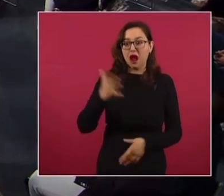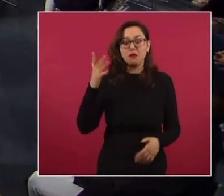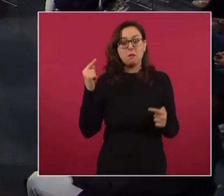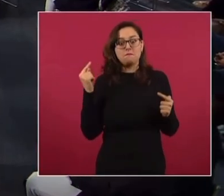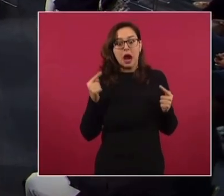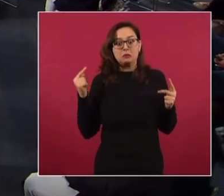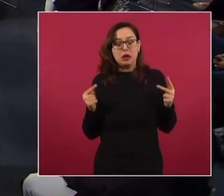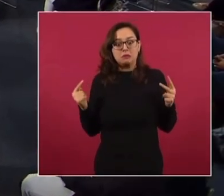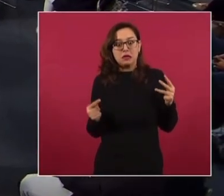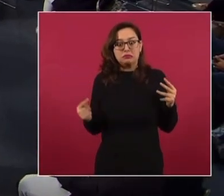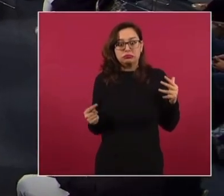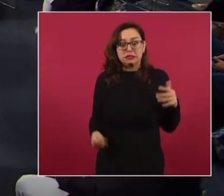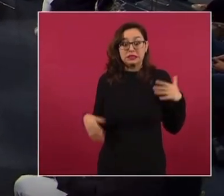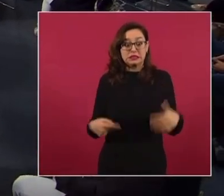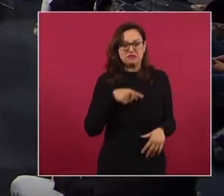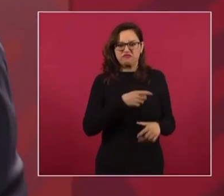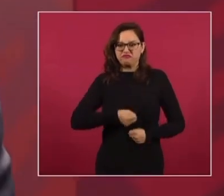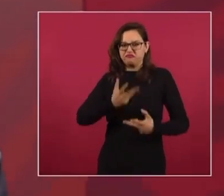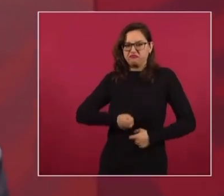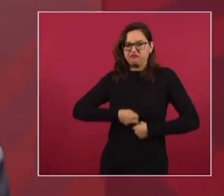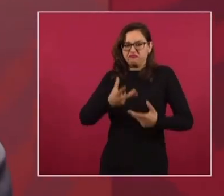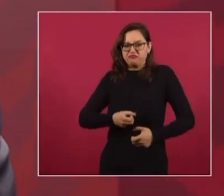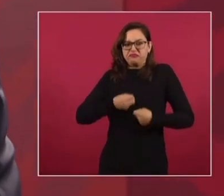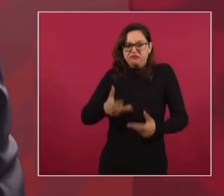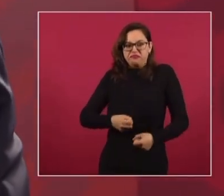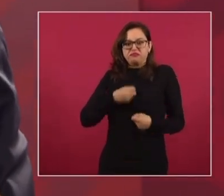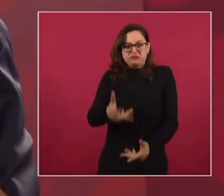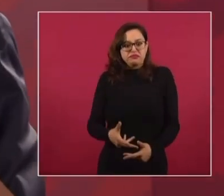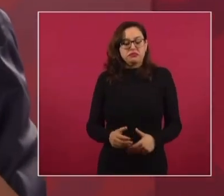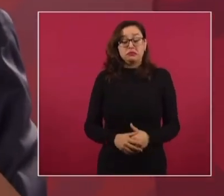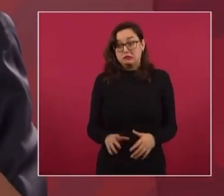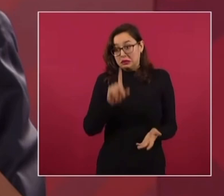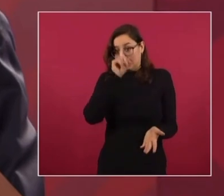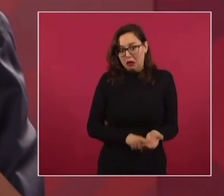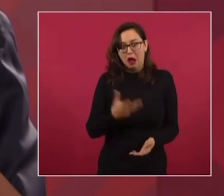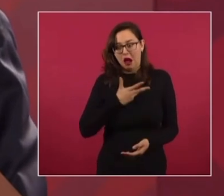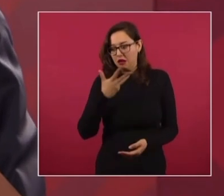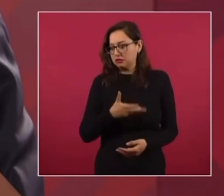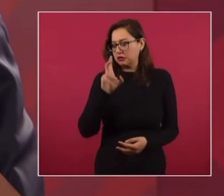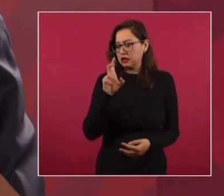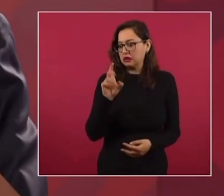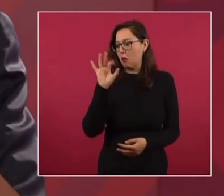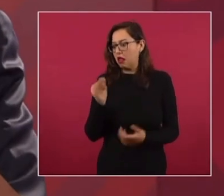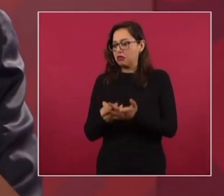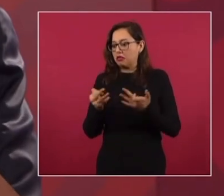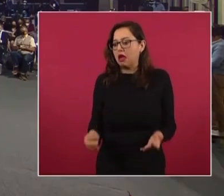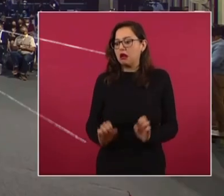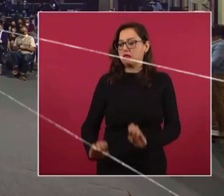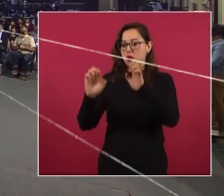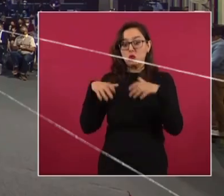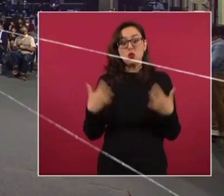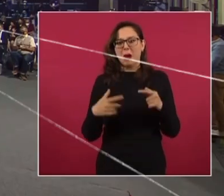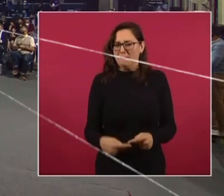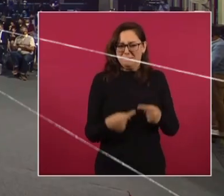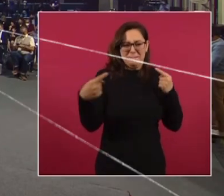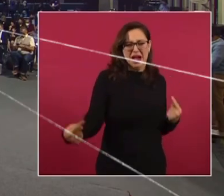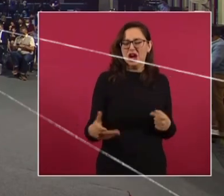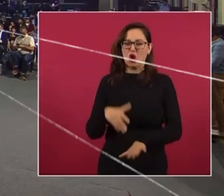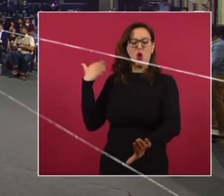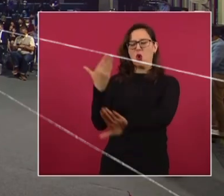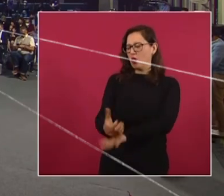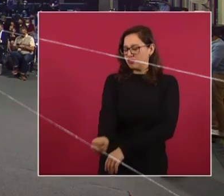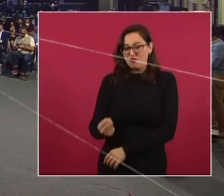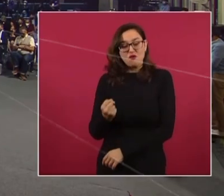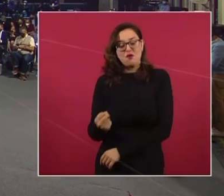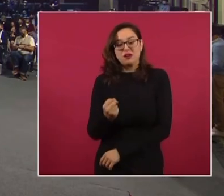Y le sacan no sé cuántas propiedades. 30, 40 propiedades. Pero toda una ruptura. Claro, algunos